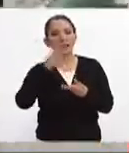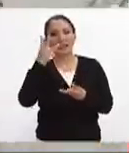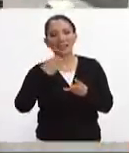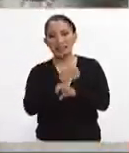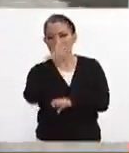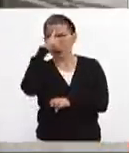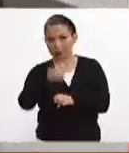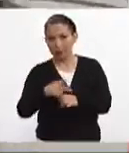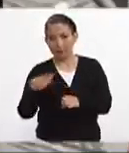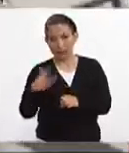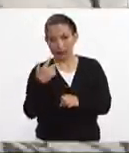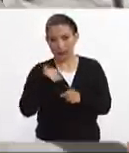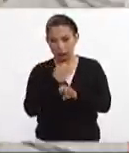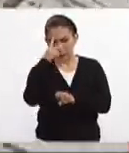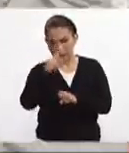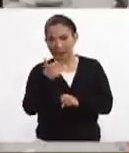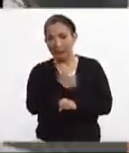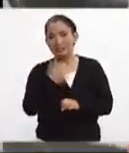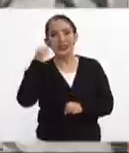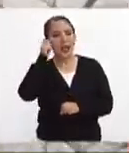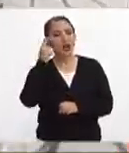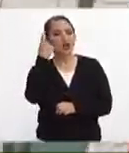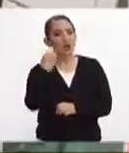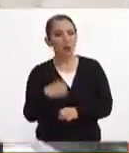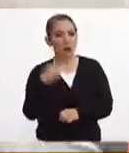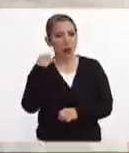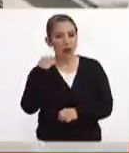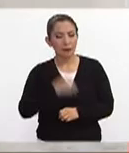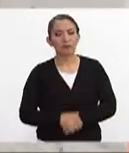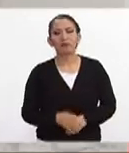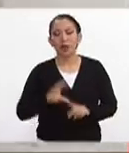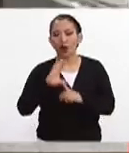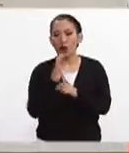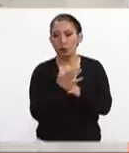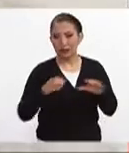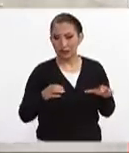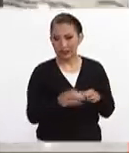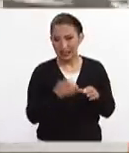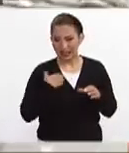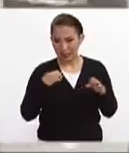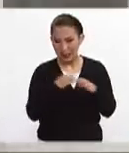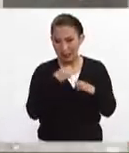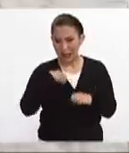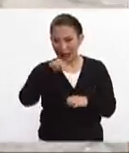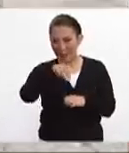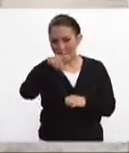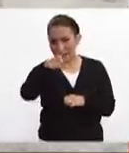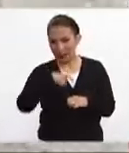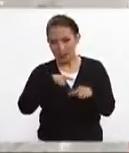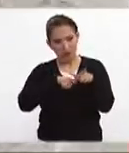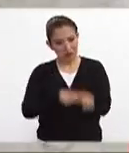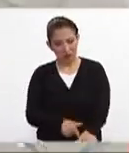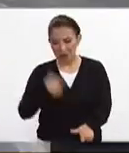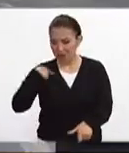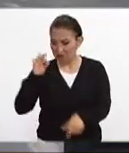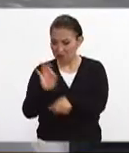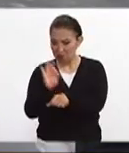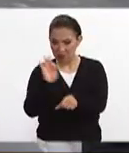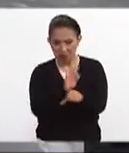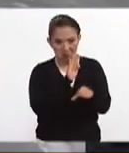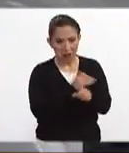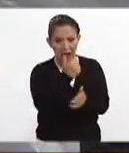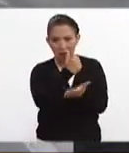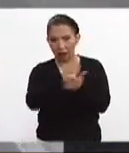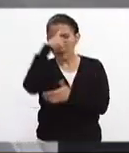en el Estado de México, 6 en Guerrero y 1 en Oaxaca. El Comité Nacional de Emergencias y el Plan MX continúan activados de igual